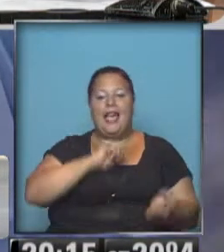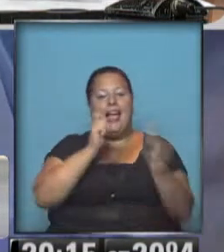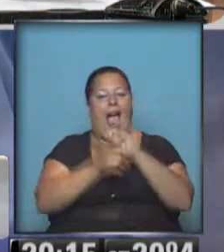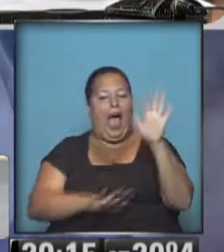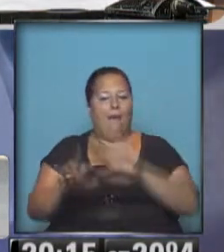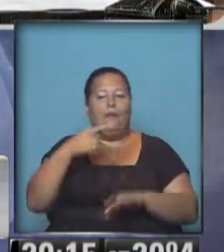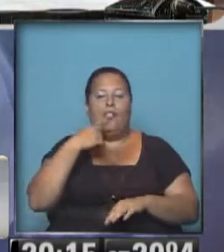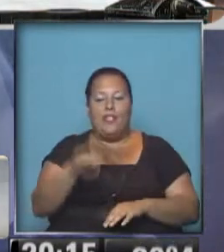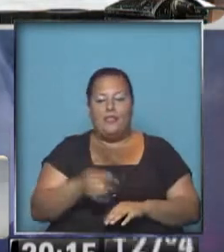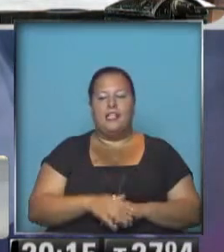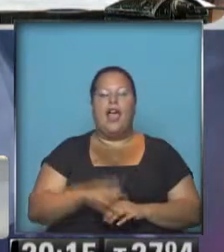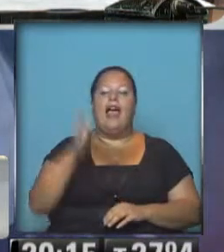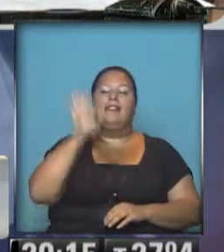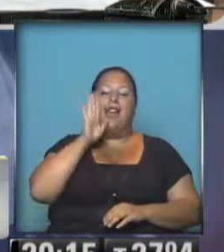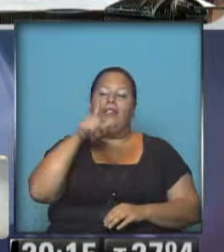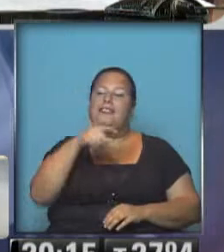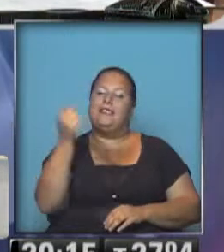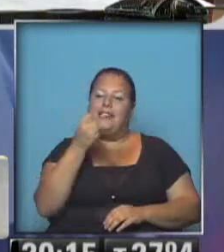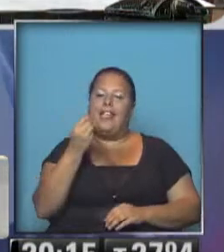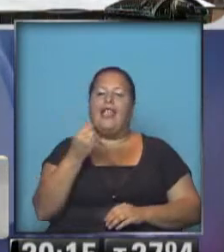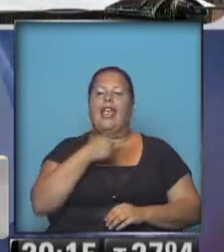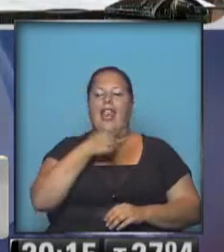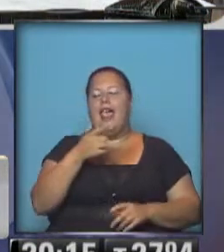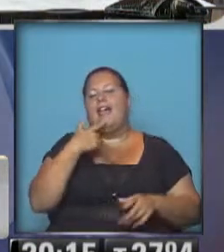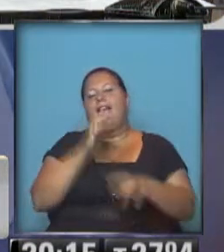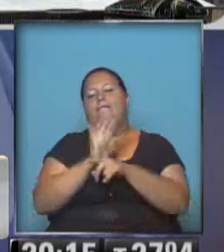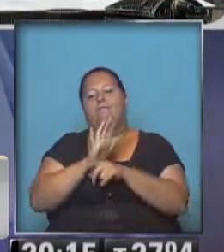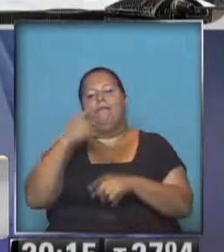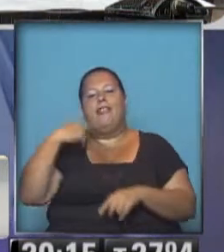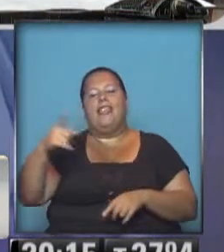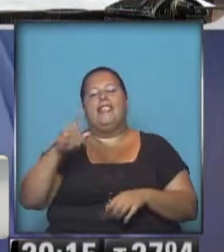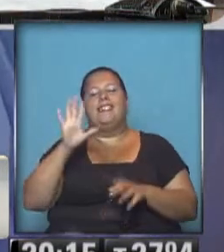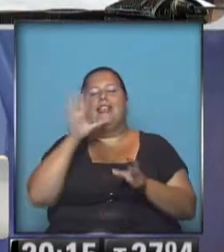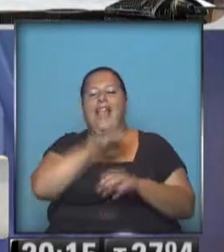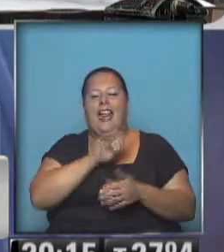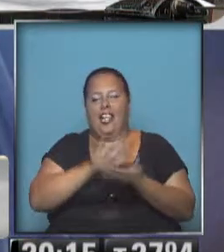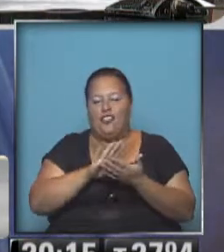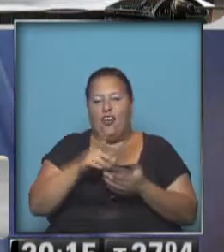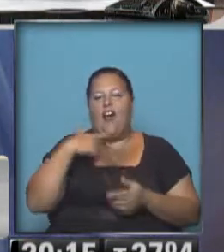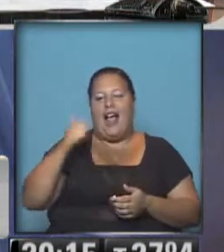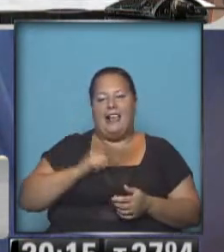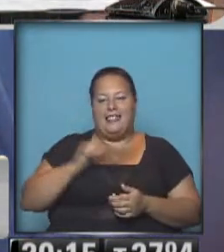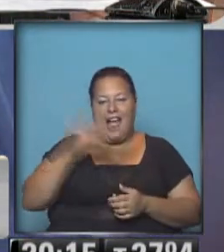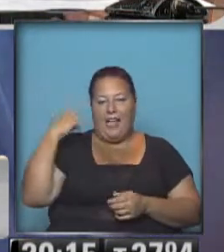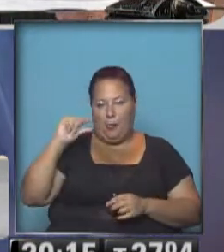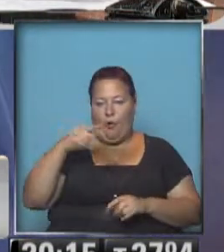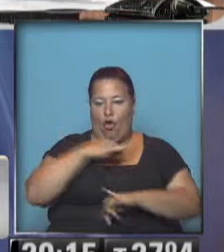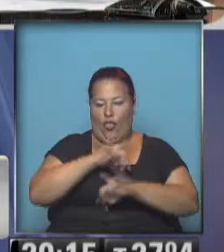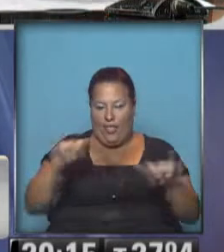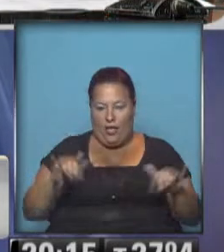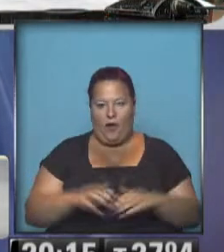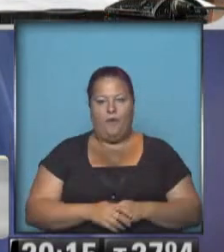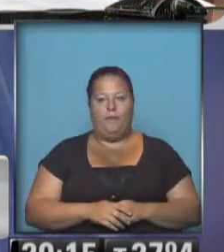al que yo me refería, Estados Unidos lo que necesita es tener lo que llamaron el patio trasero, de hecho el canciller Kerry hace poco lo dijo,